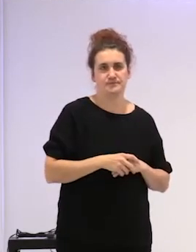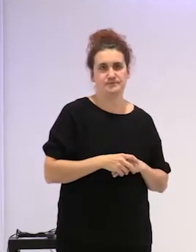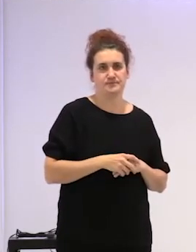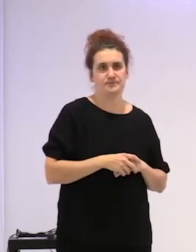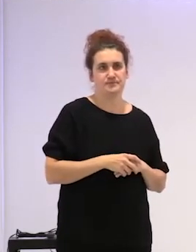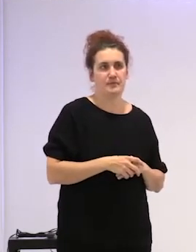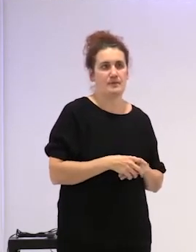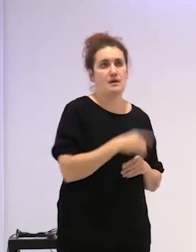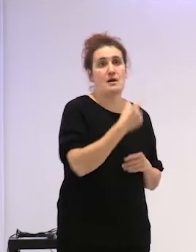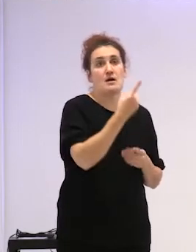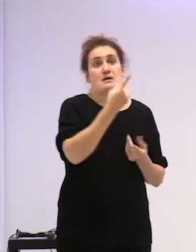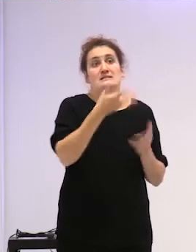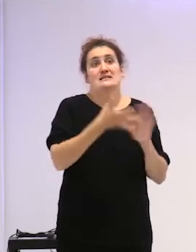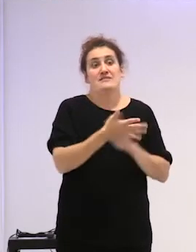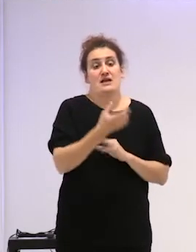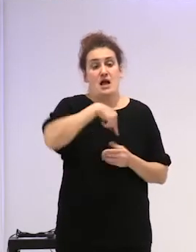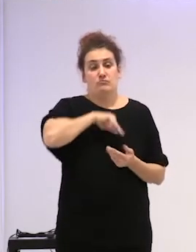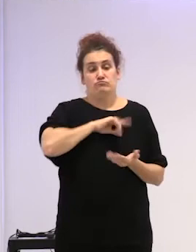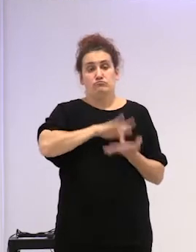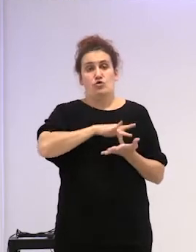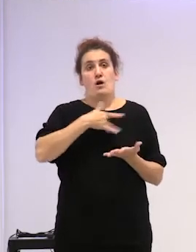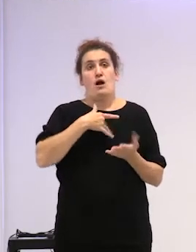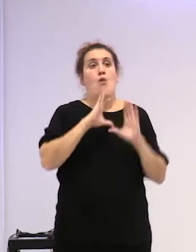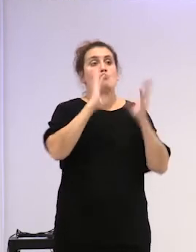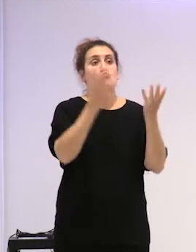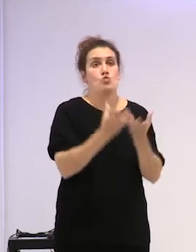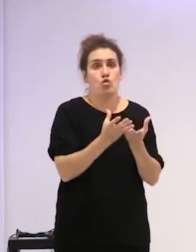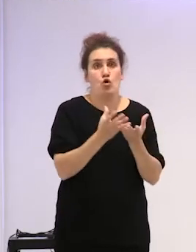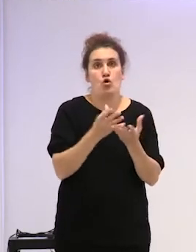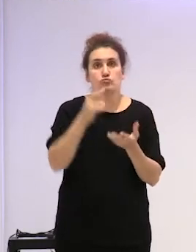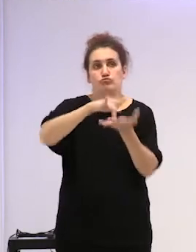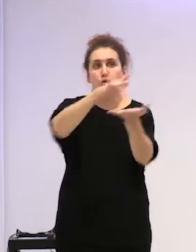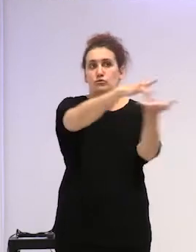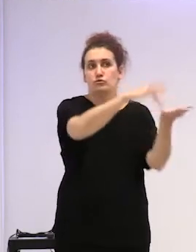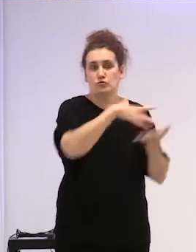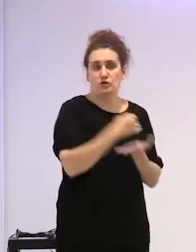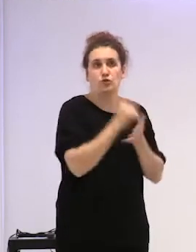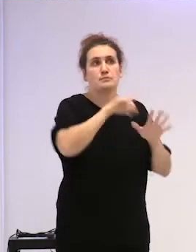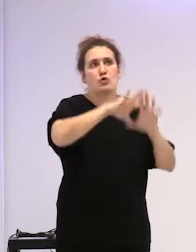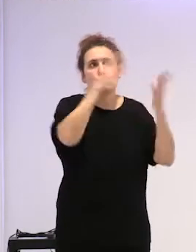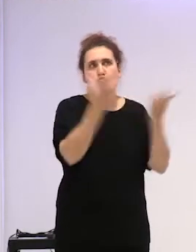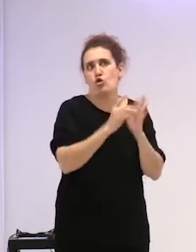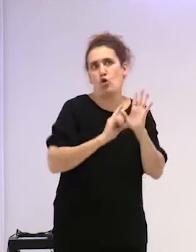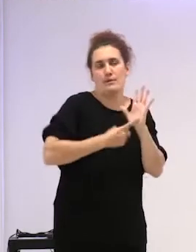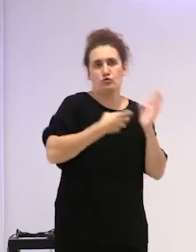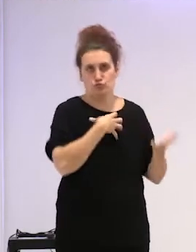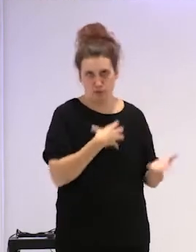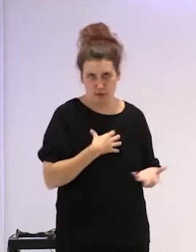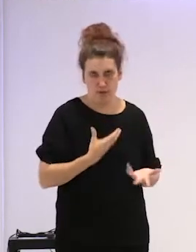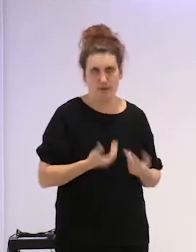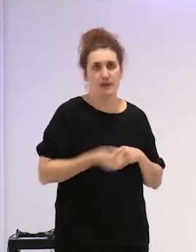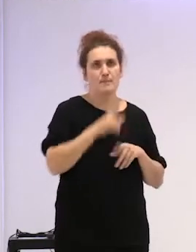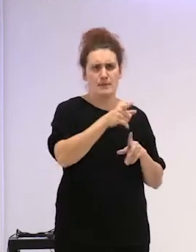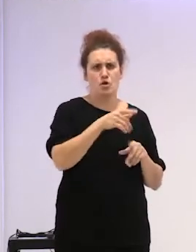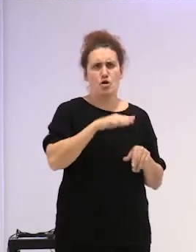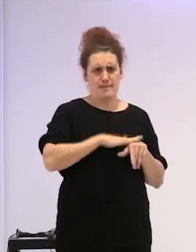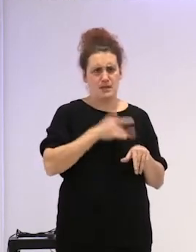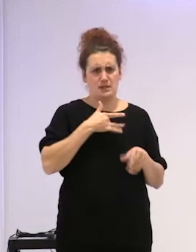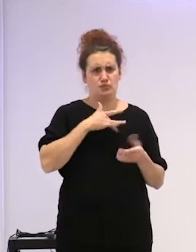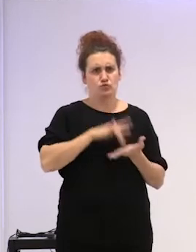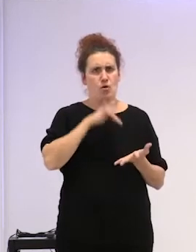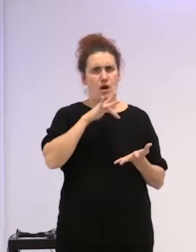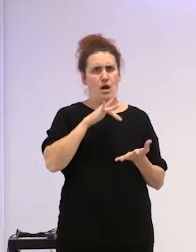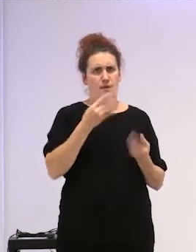cada quien nos toca nuestra parte del mundo, porque no podemos abarcarla todo, pero yo doy fe que en la parte del mundo que a mí me ha tocado vivir,